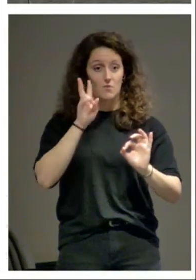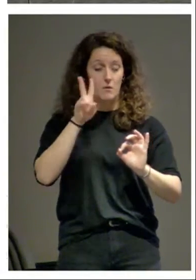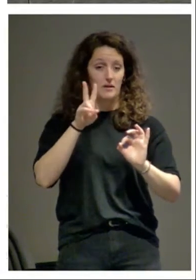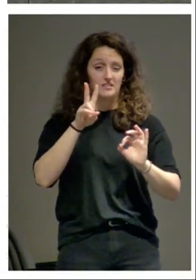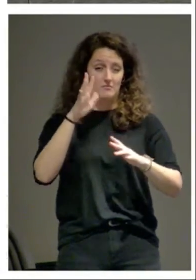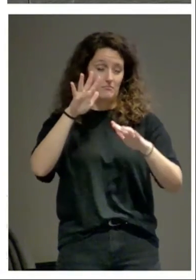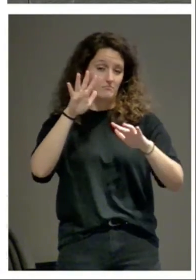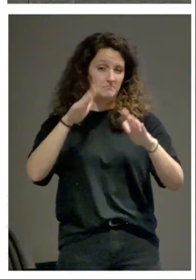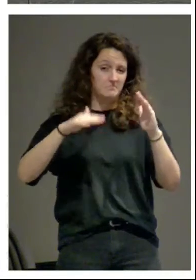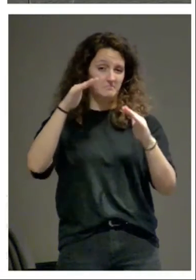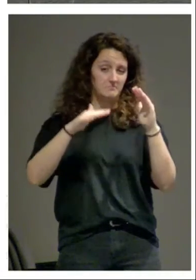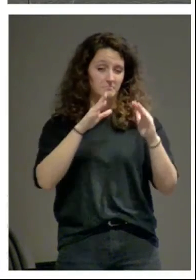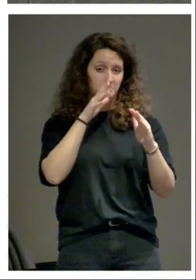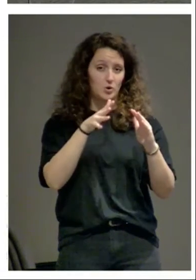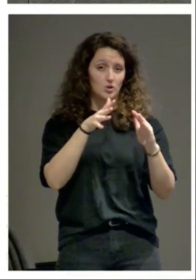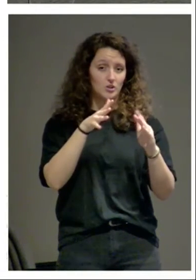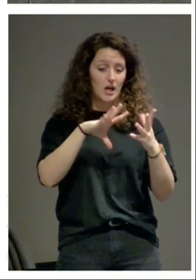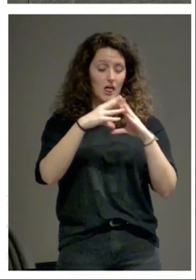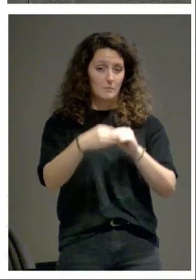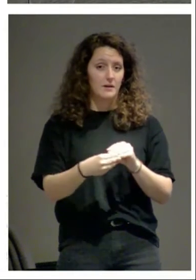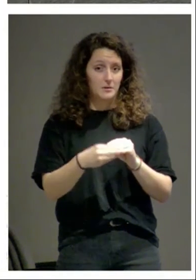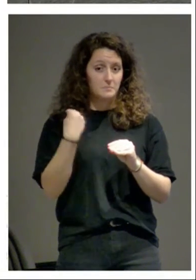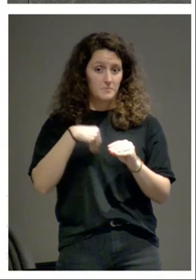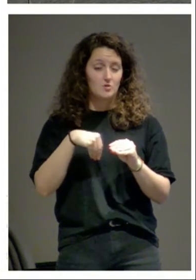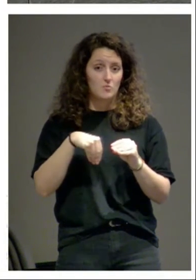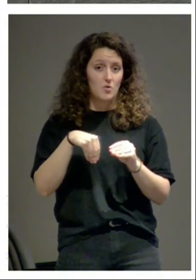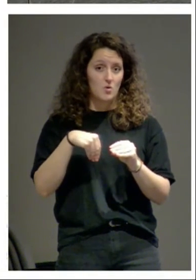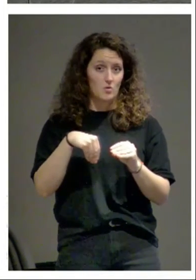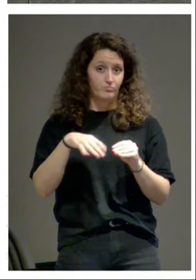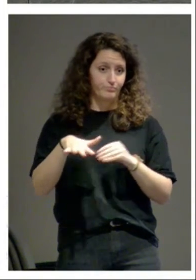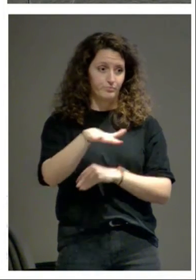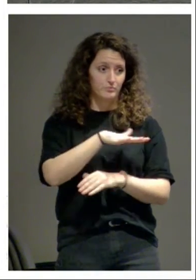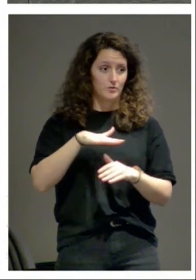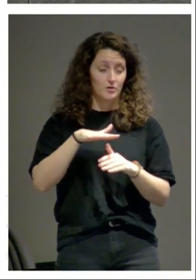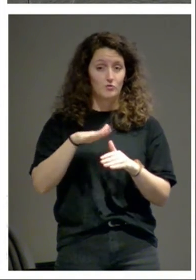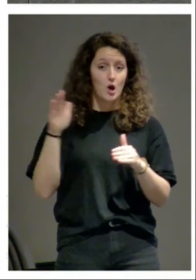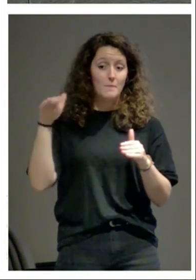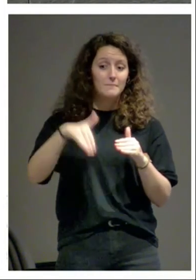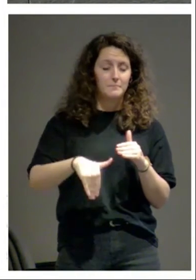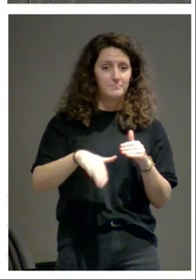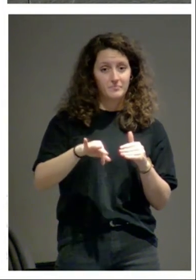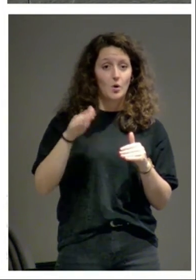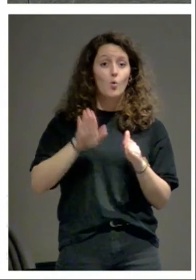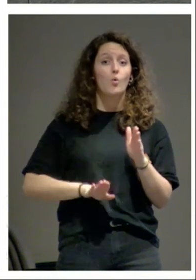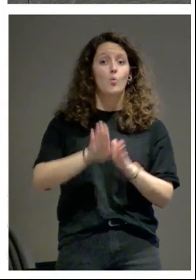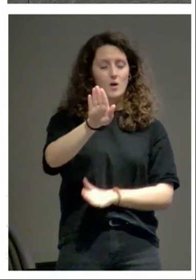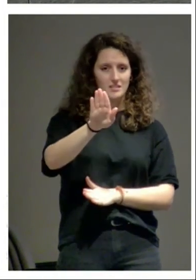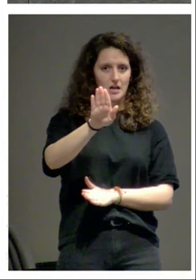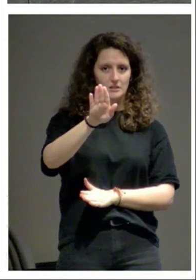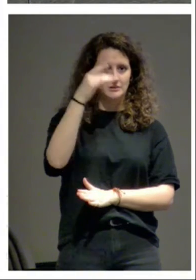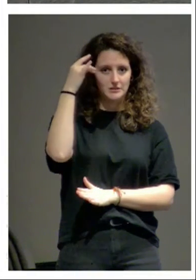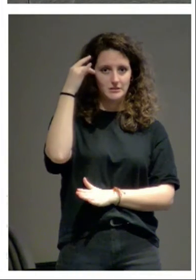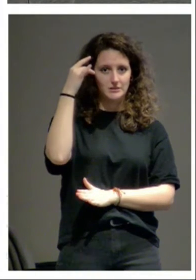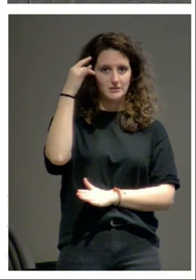irregular porque se acomoda a los barrancos el barranco de la cuesta de Santo Domingo y el